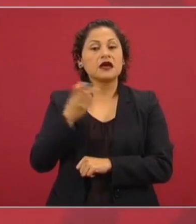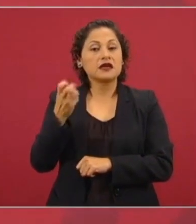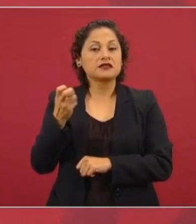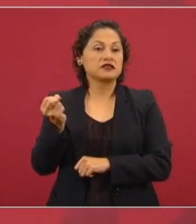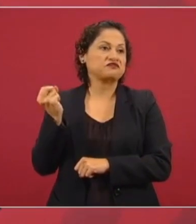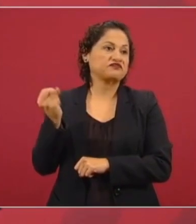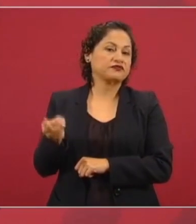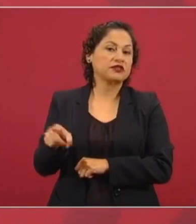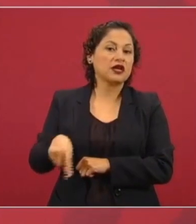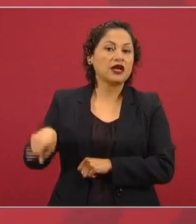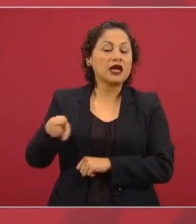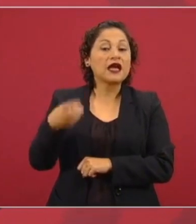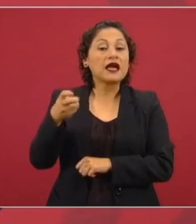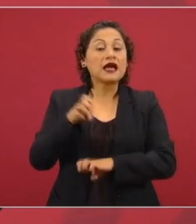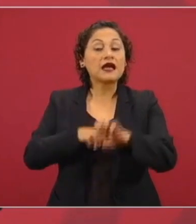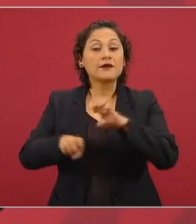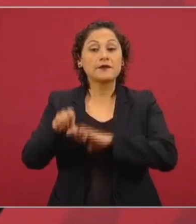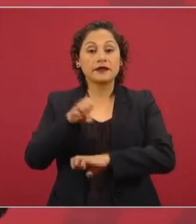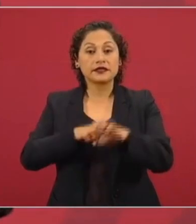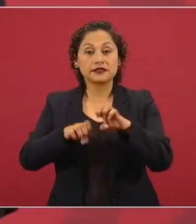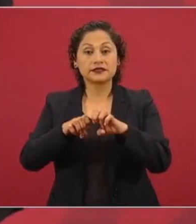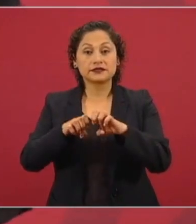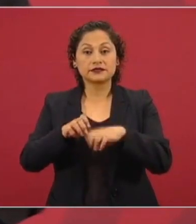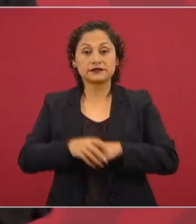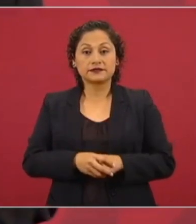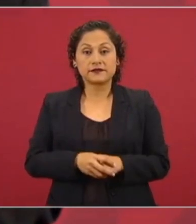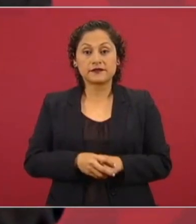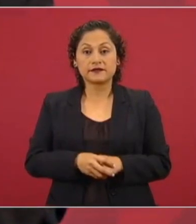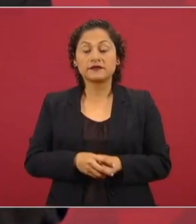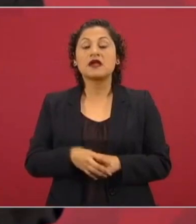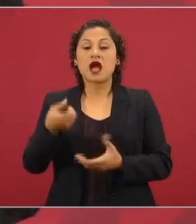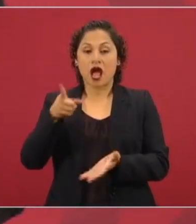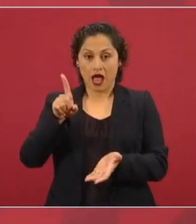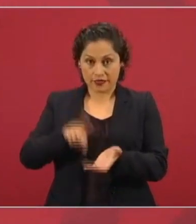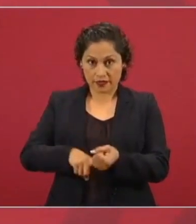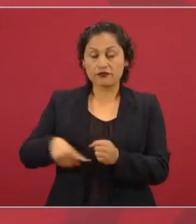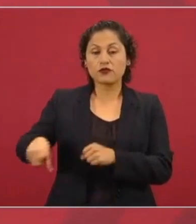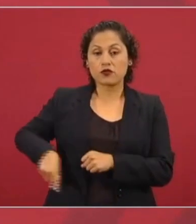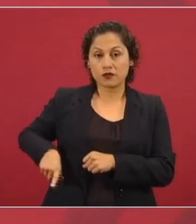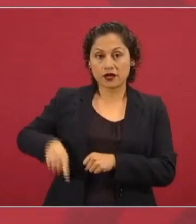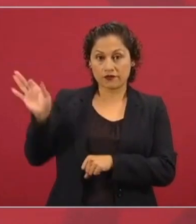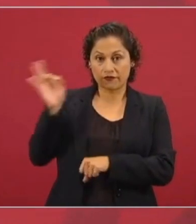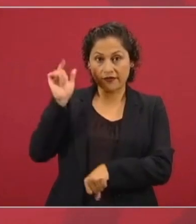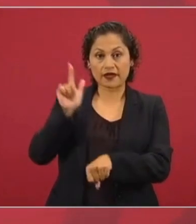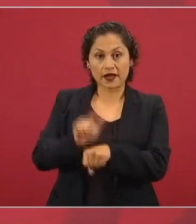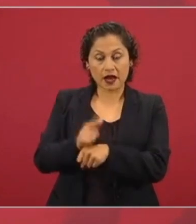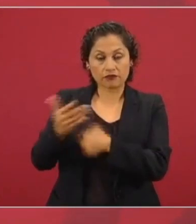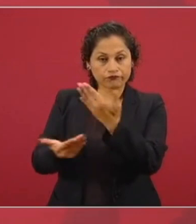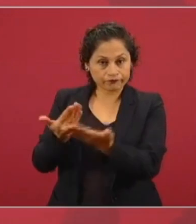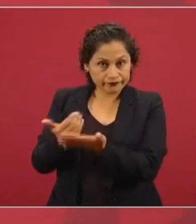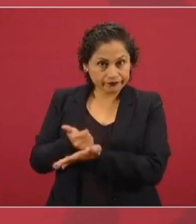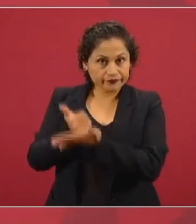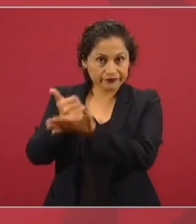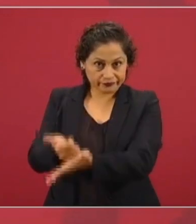servicio al gobierno federal y también en los estados.